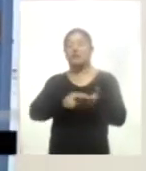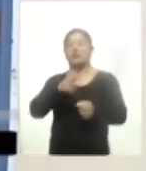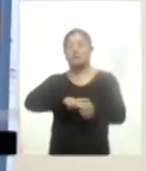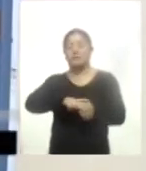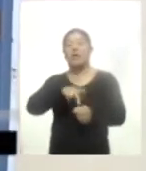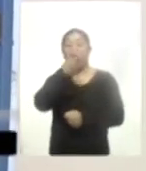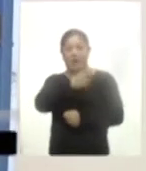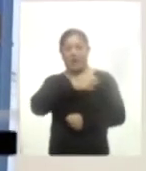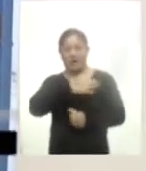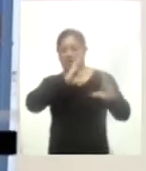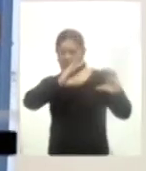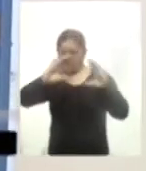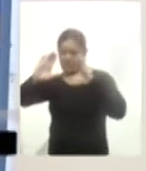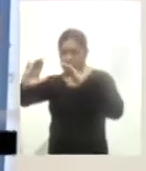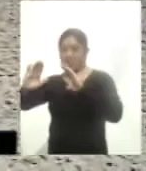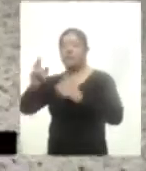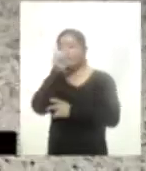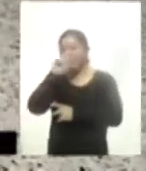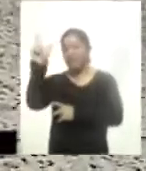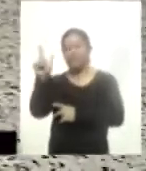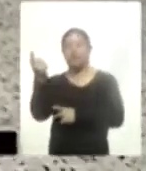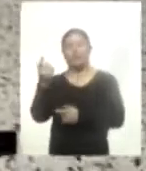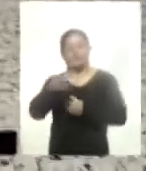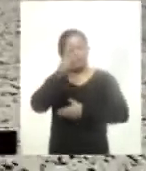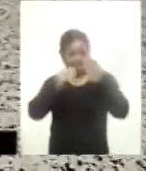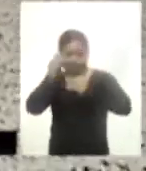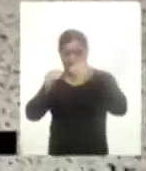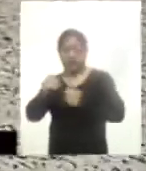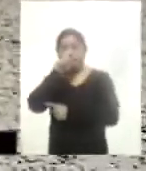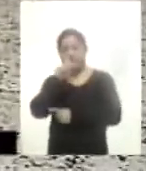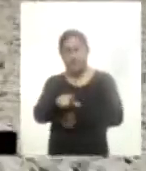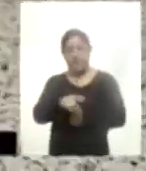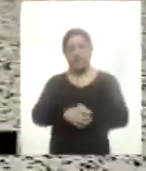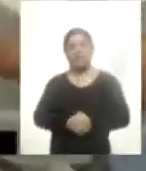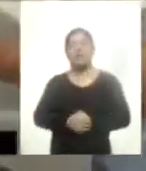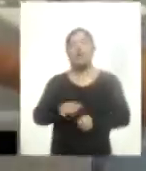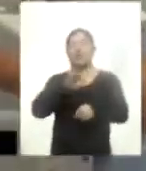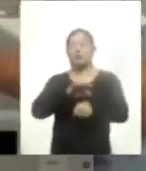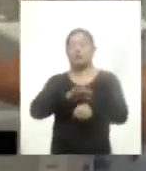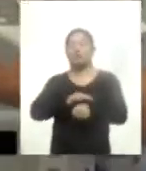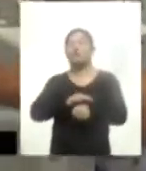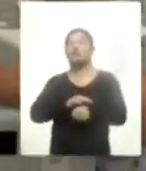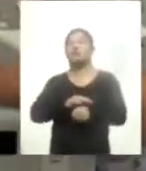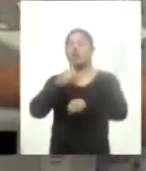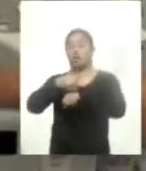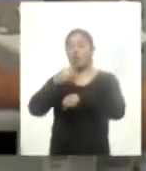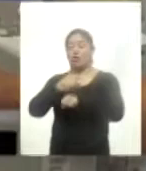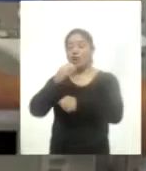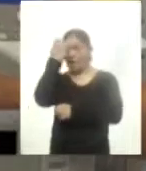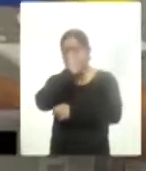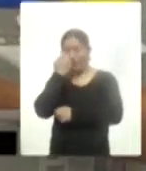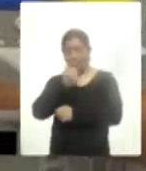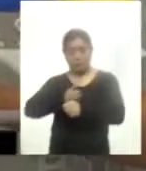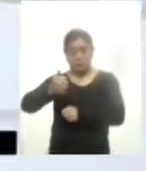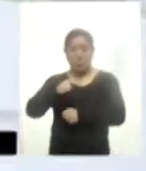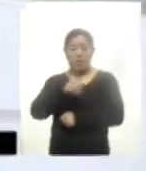proporcionará la enseñanza y formación de profesionales. Además, anunció que los médicos con mejores promedios del estado tendrán la oportunidad